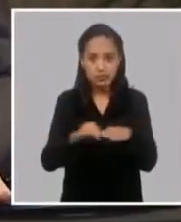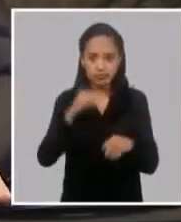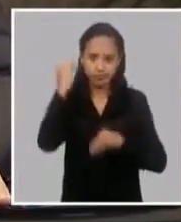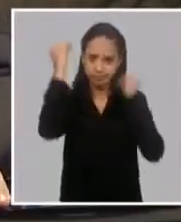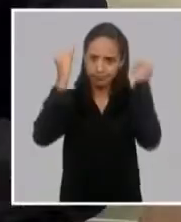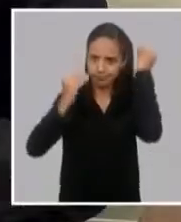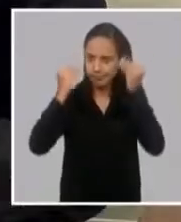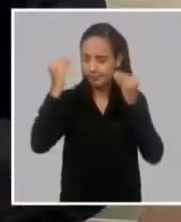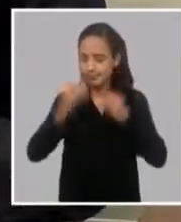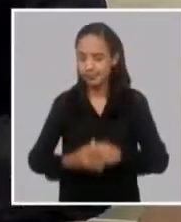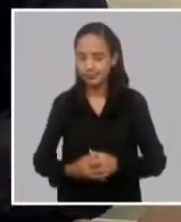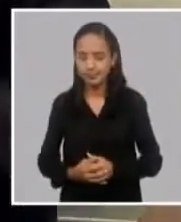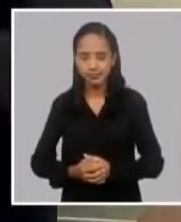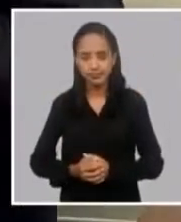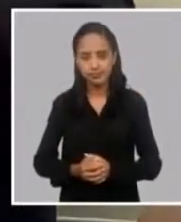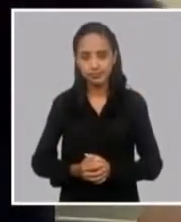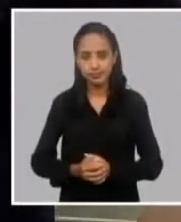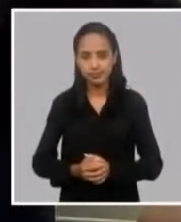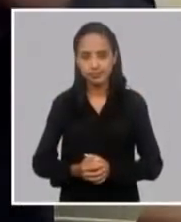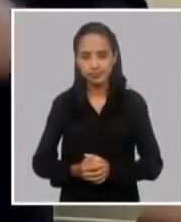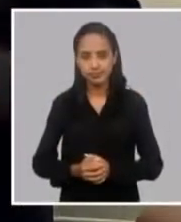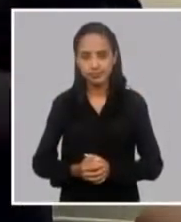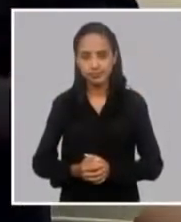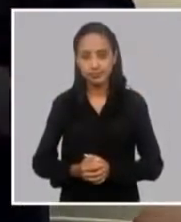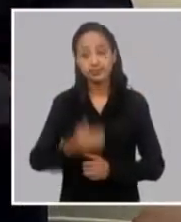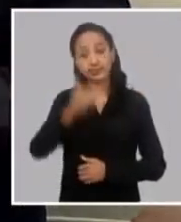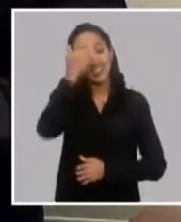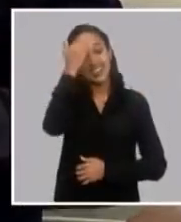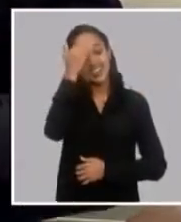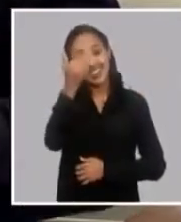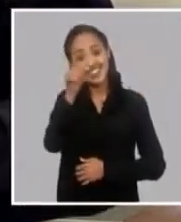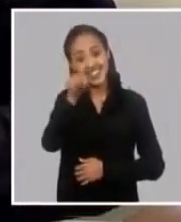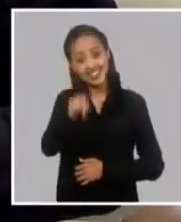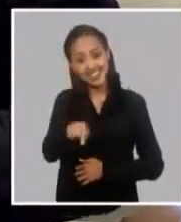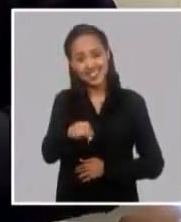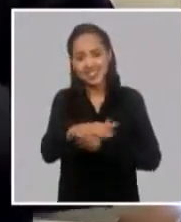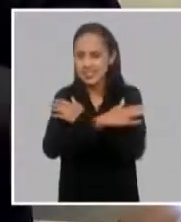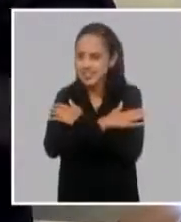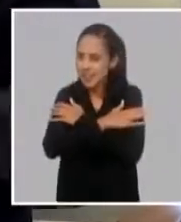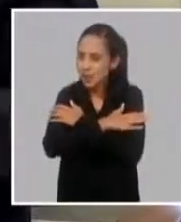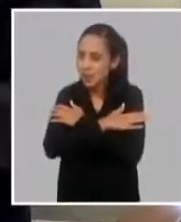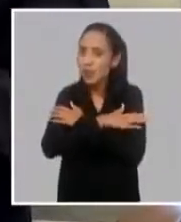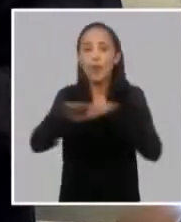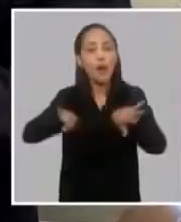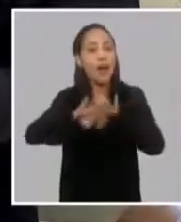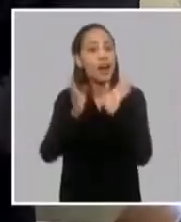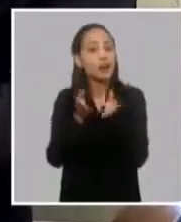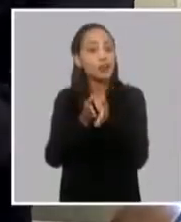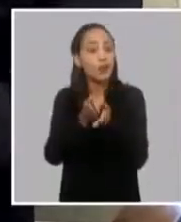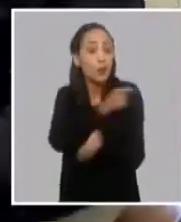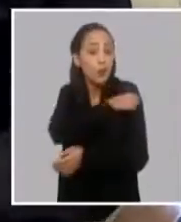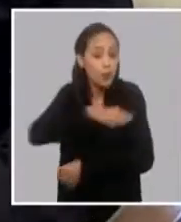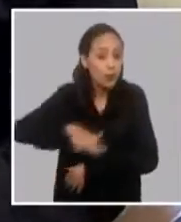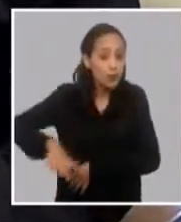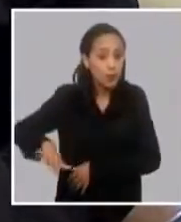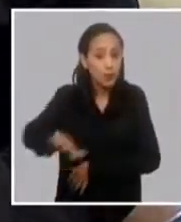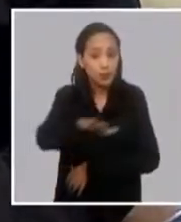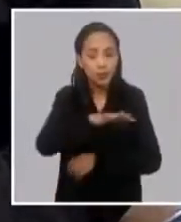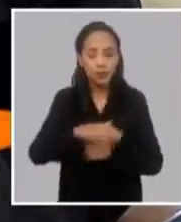estado analizando. Bien, Randy, gracias y un saludo fraternal a todo nuestro pueblo.